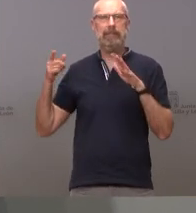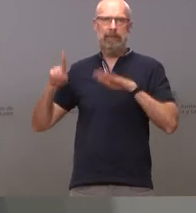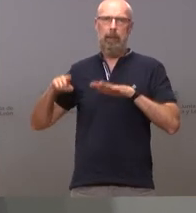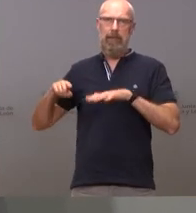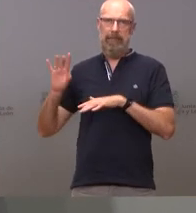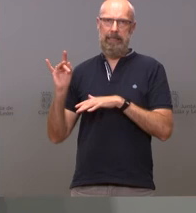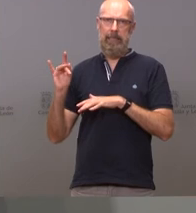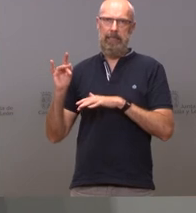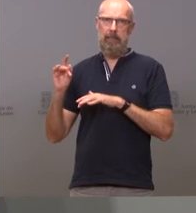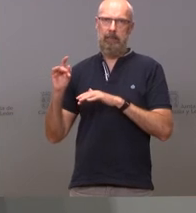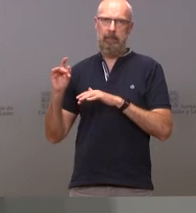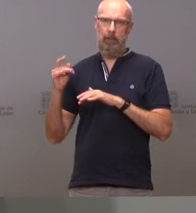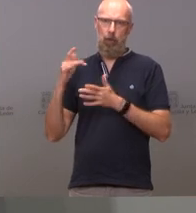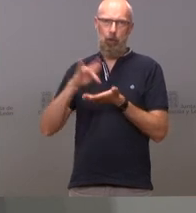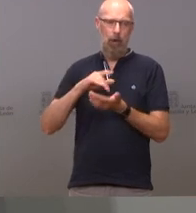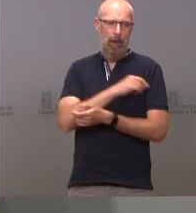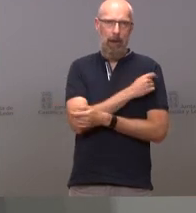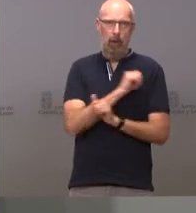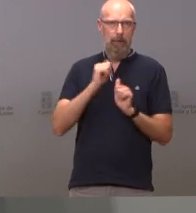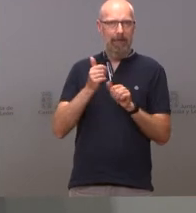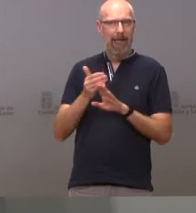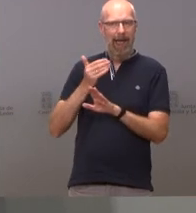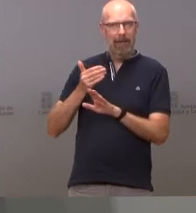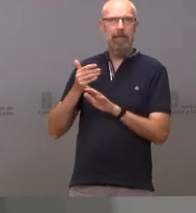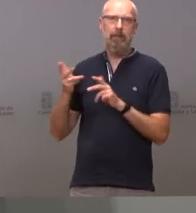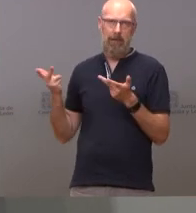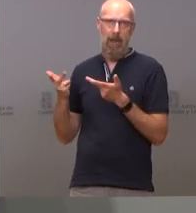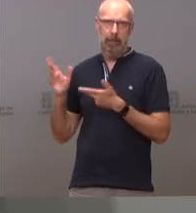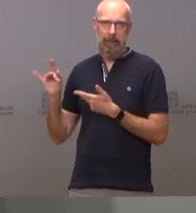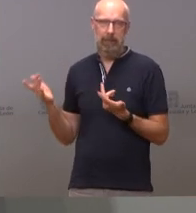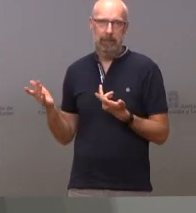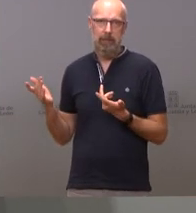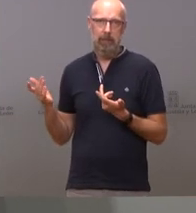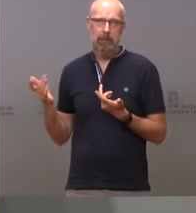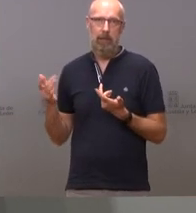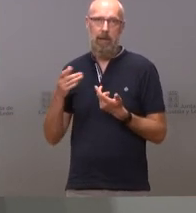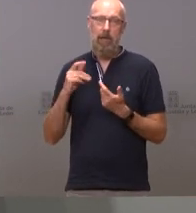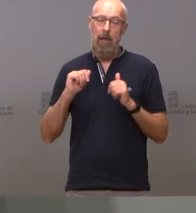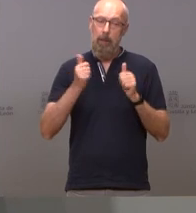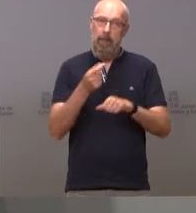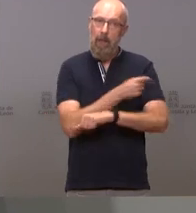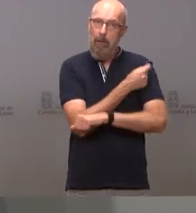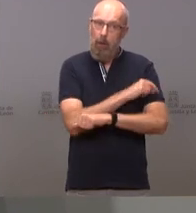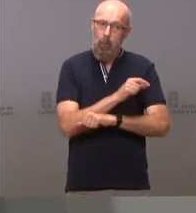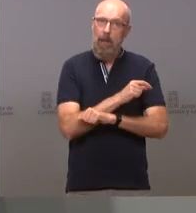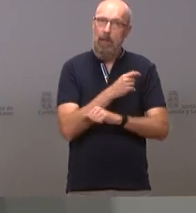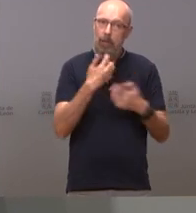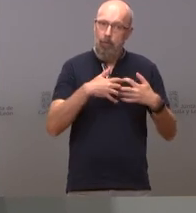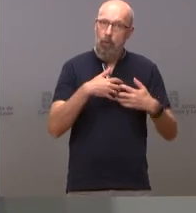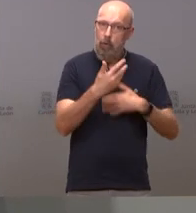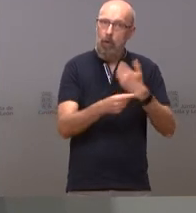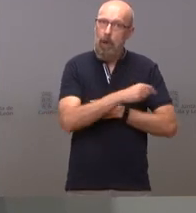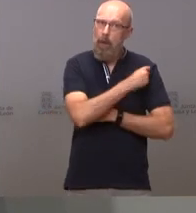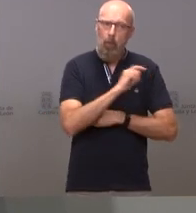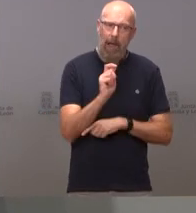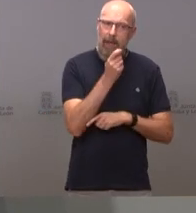vacunación no podemos actuar como si la campaña de vacunación no estuviera funcionando no hubiera sido un éxito está siendo un